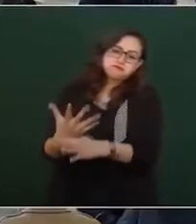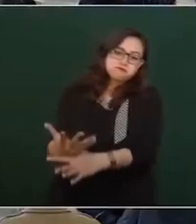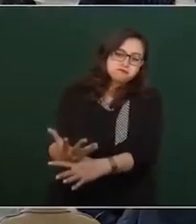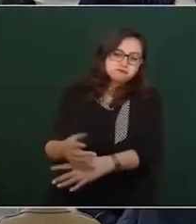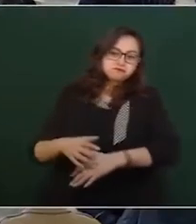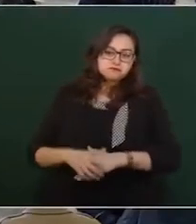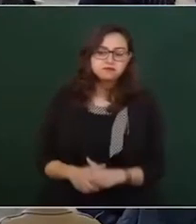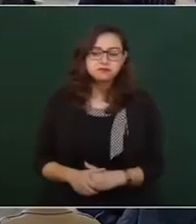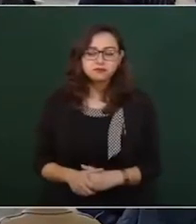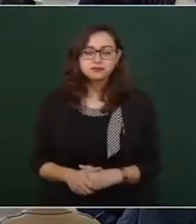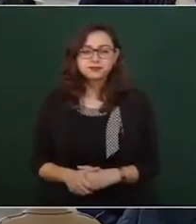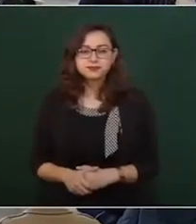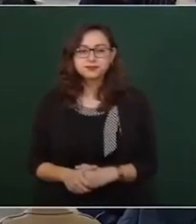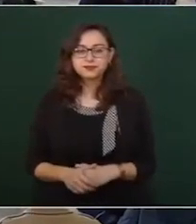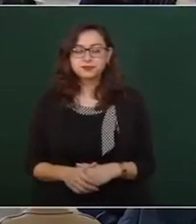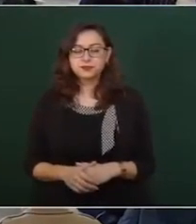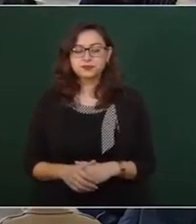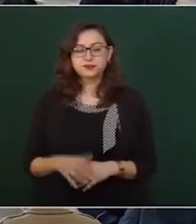miren lo que decía,